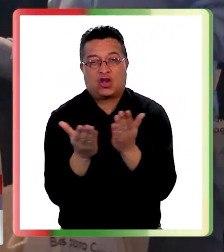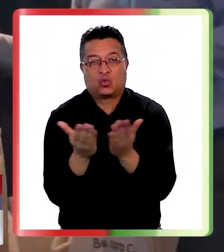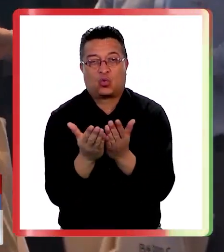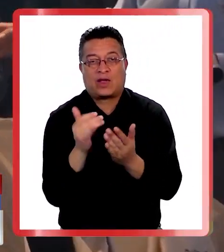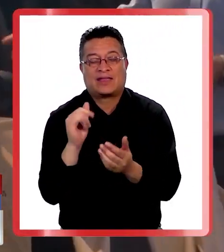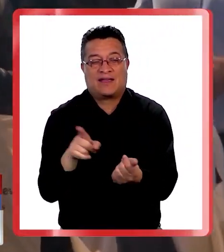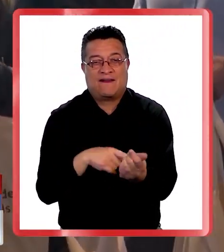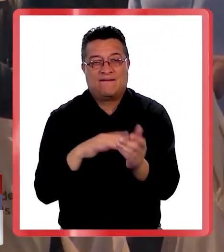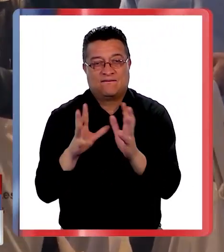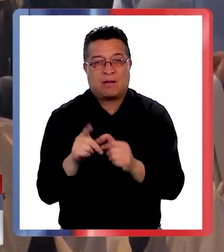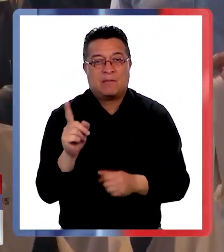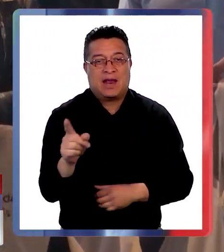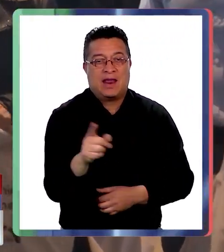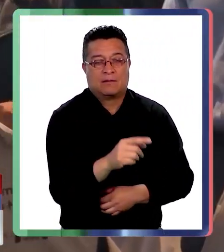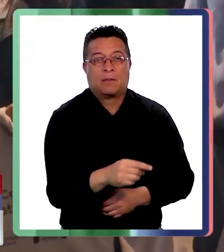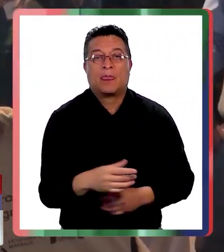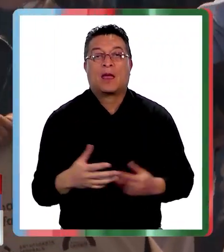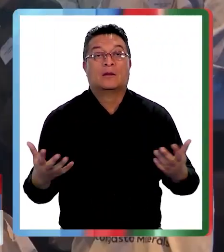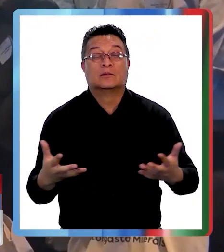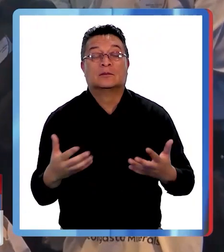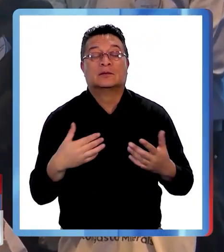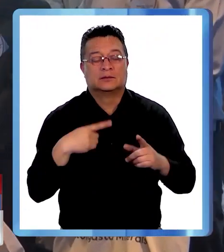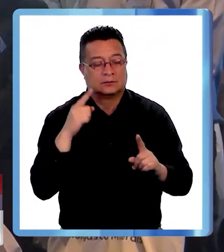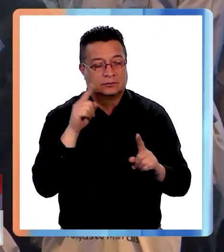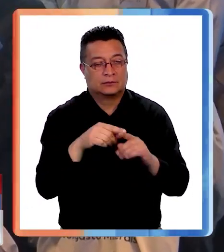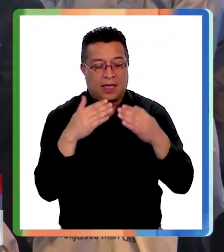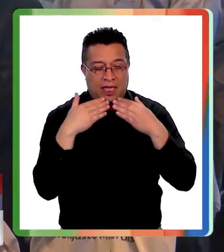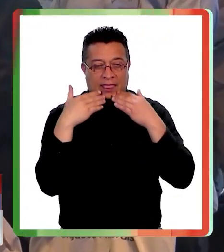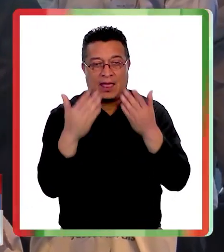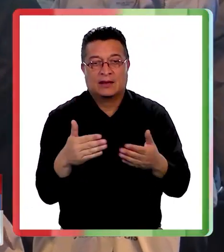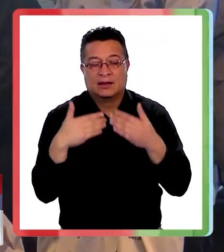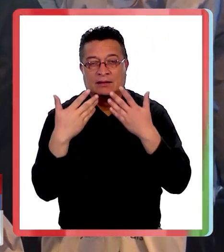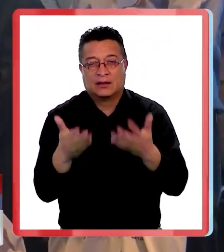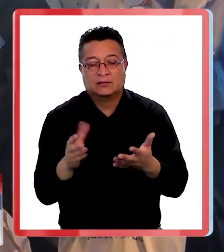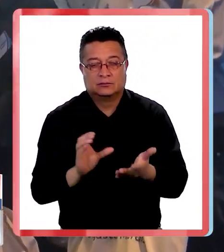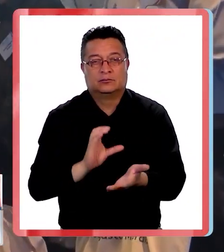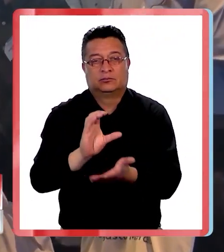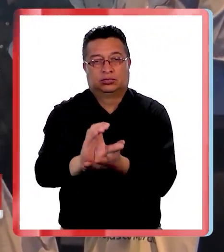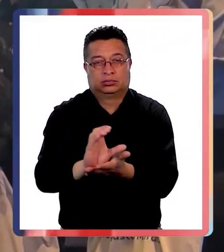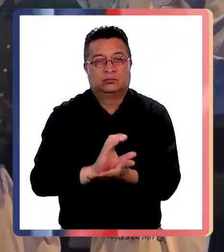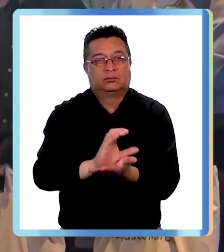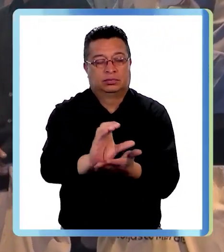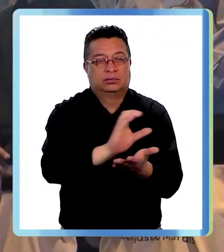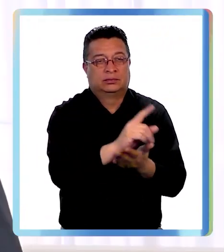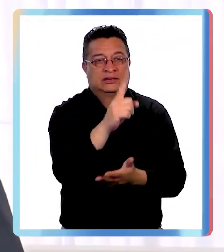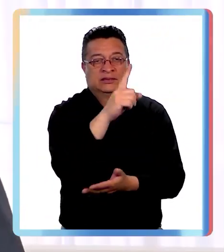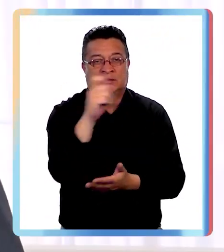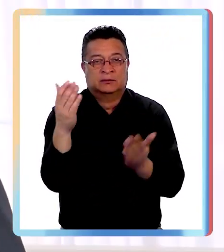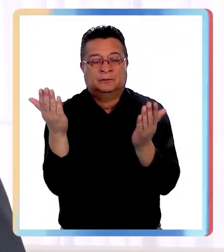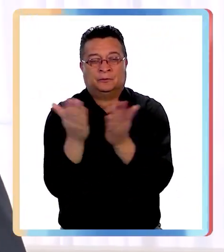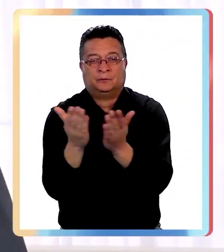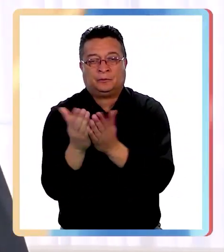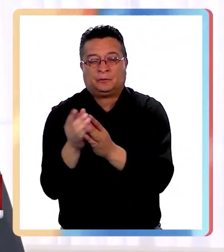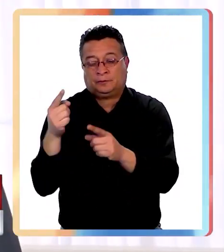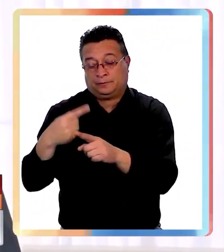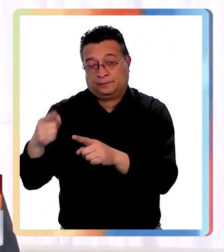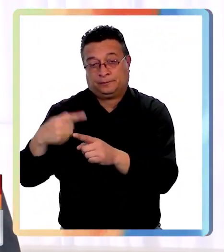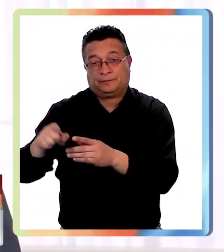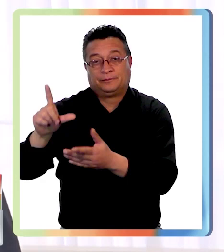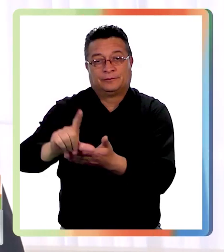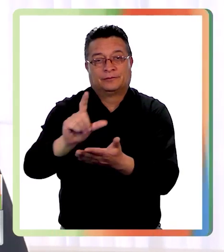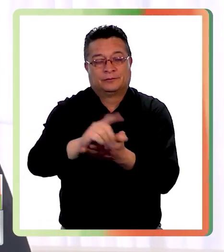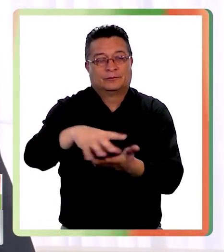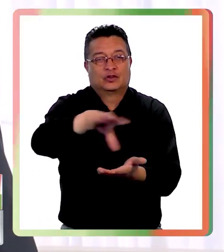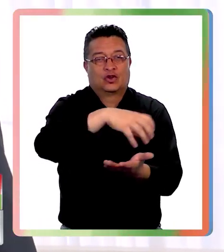estudiantes y sus familias. Básicamente consiste en la entrega de recursos económicos a 100 estudiantes de distintas